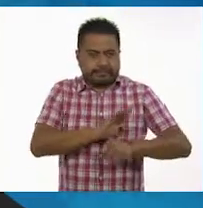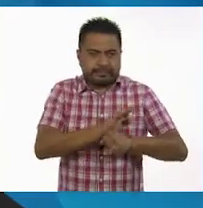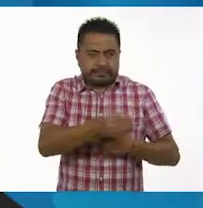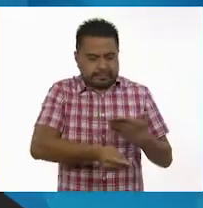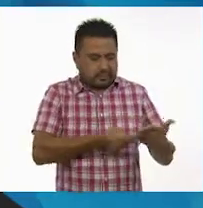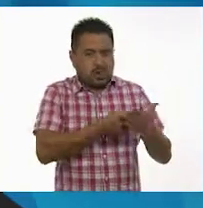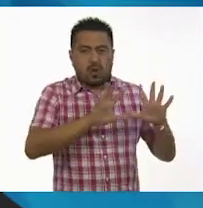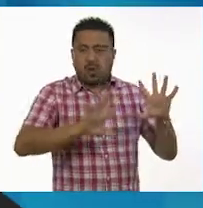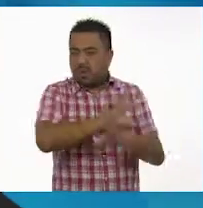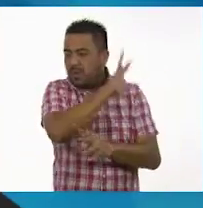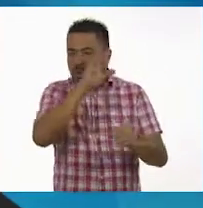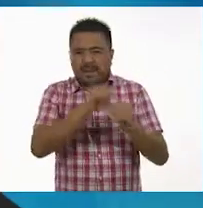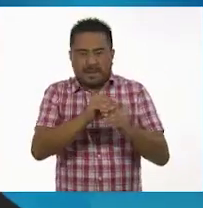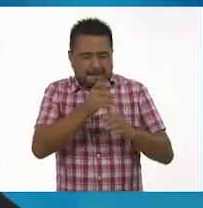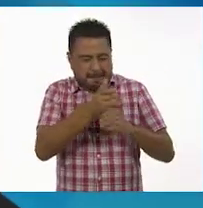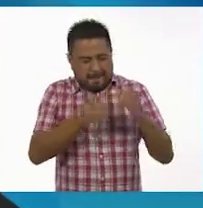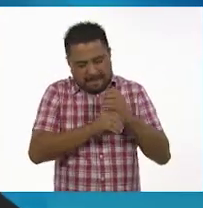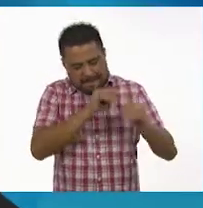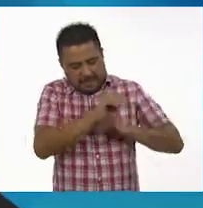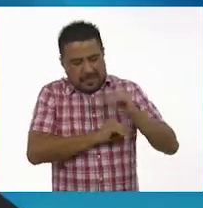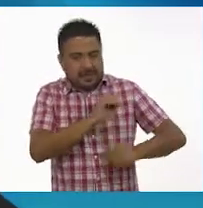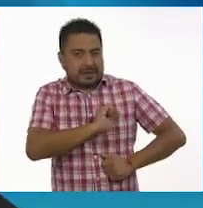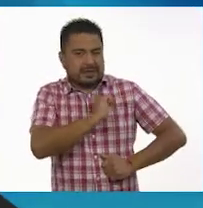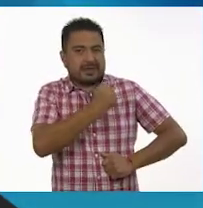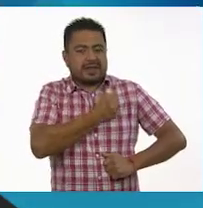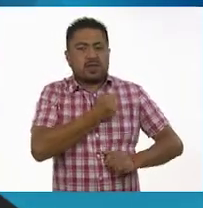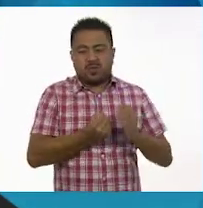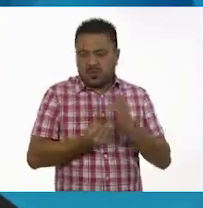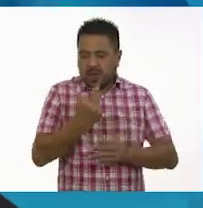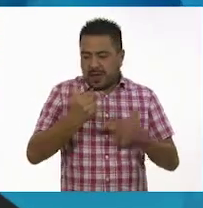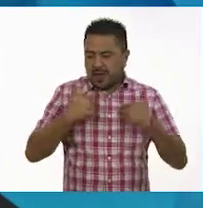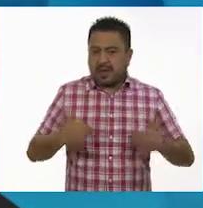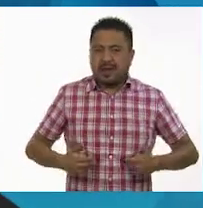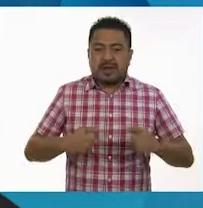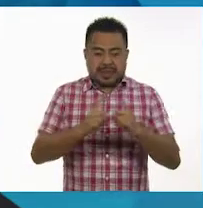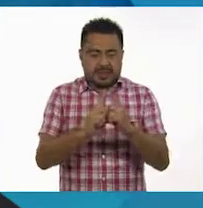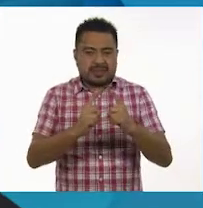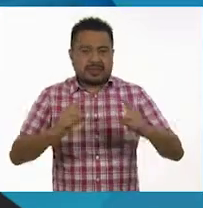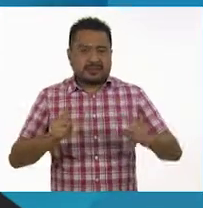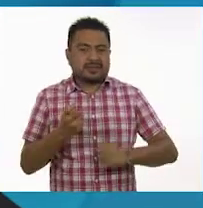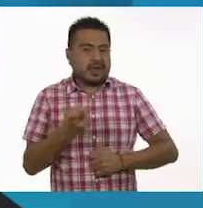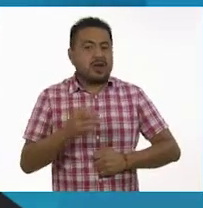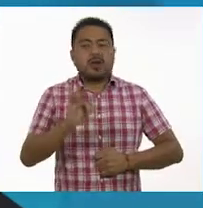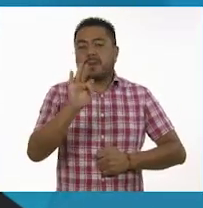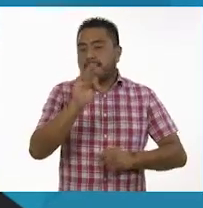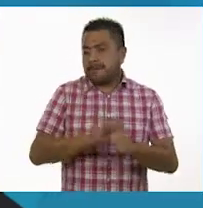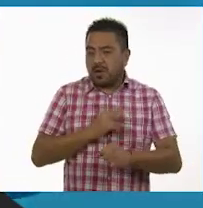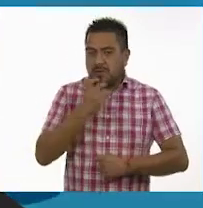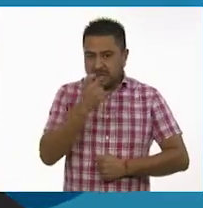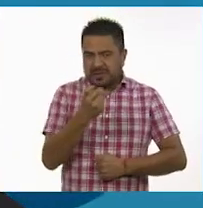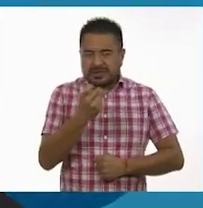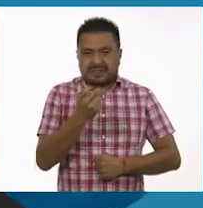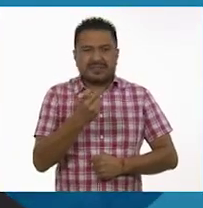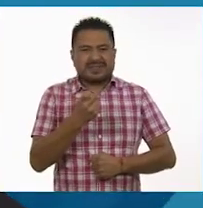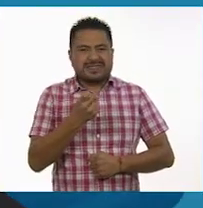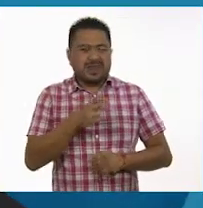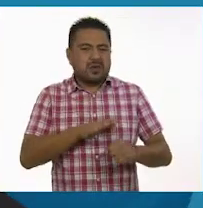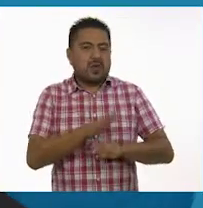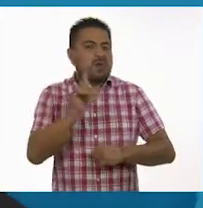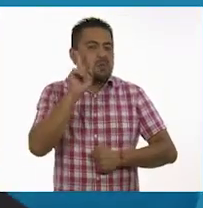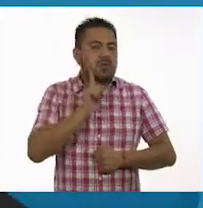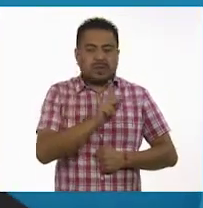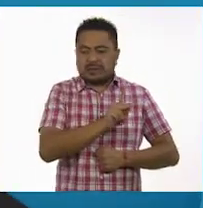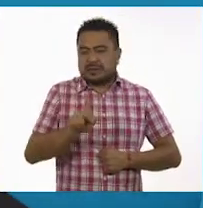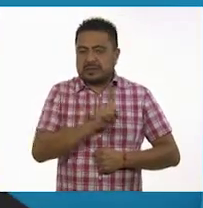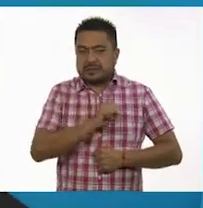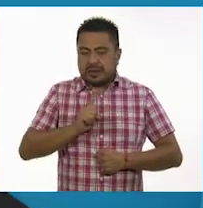aporta todas las sustancias nutritivas al nuevo ser en desarrollo. Por eso, es por lo que las mujeres